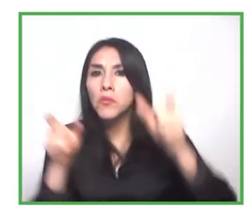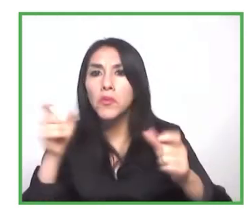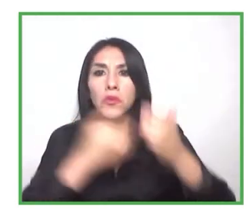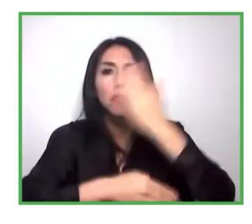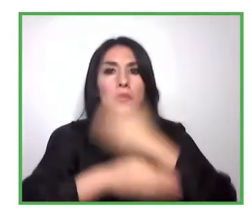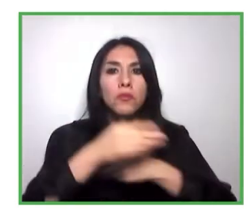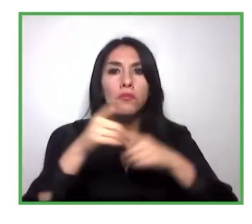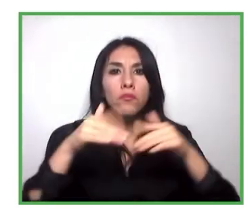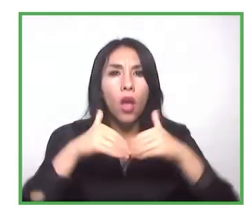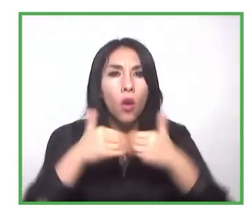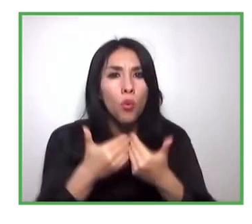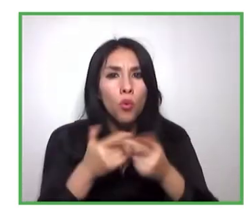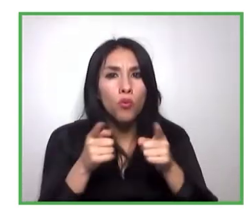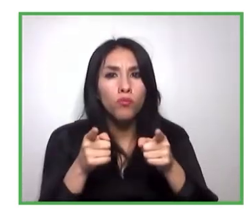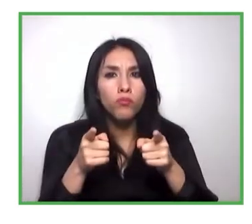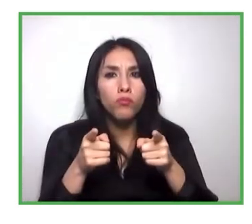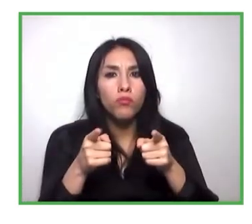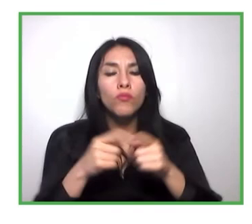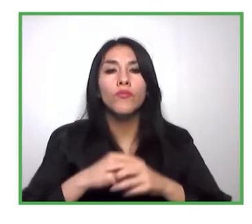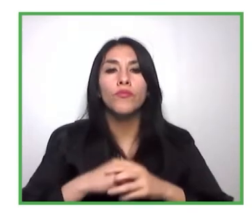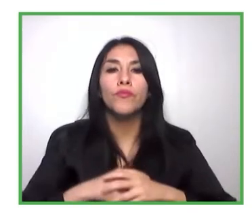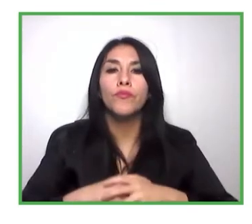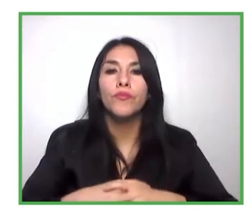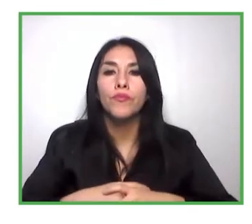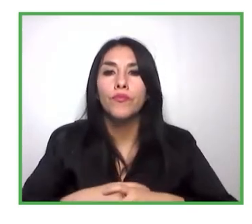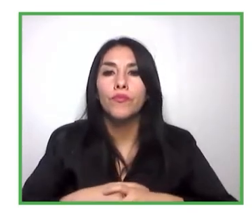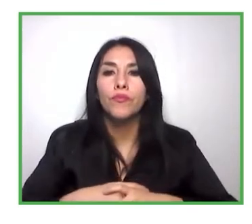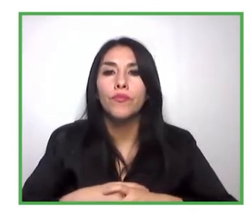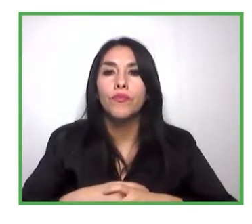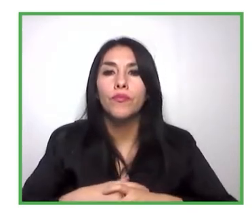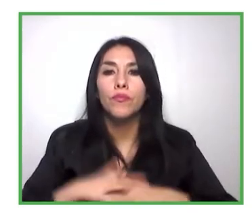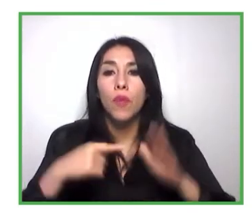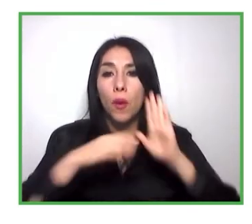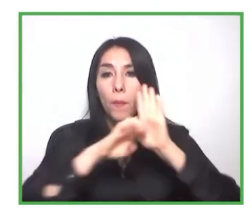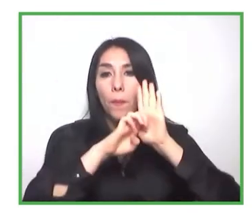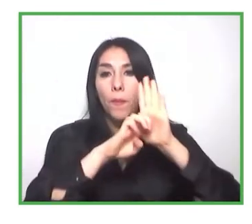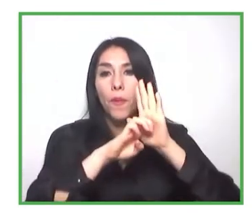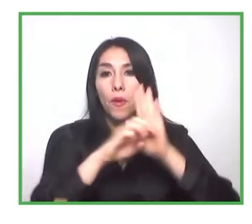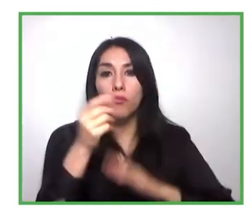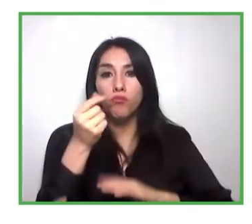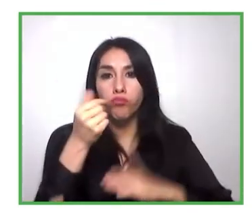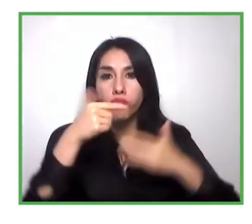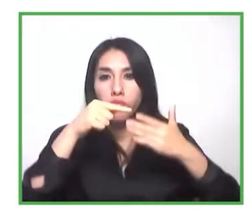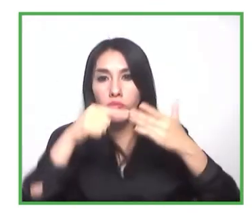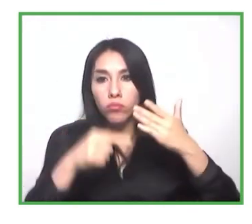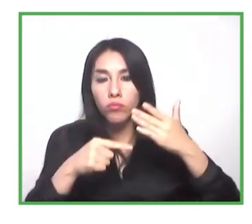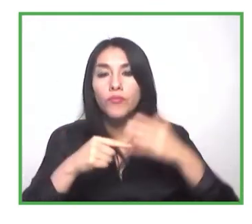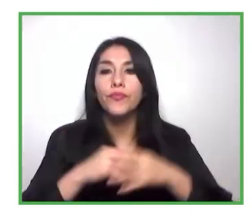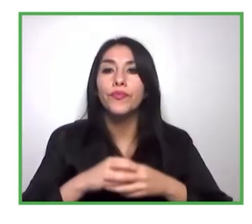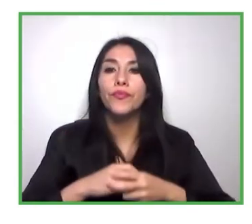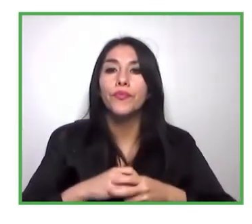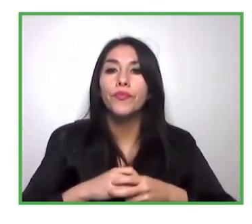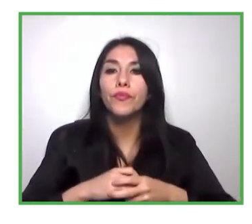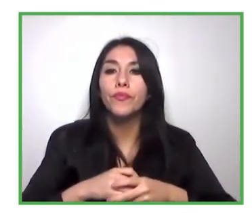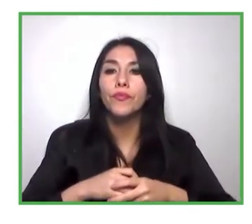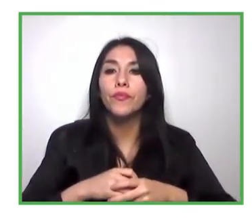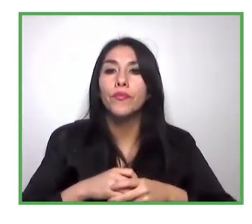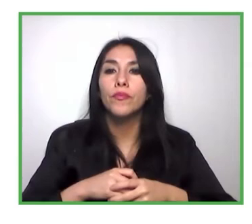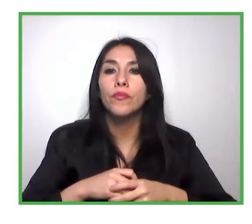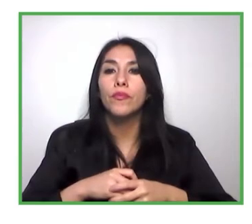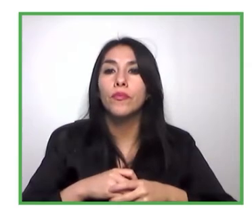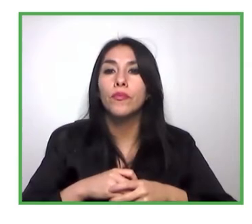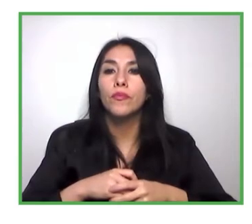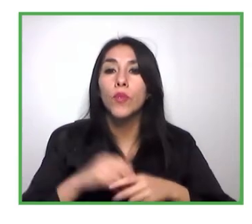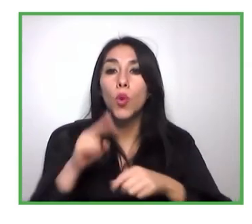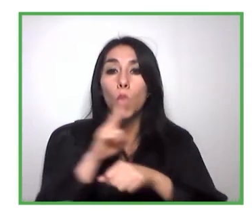parte de una evaluación de aplicantes usas un chatbot que está cada vez más en